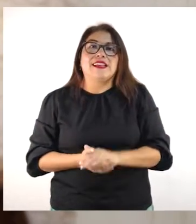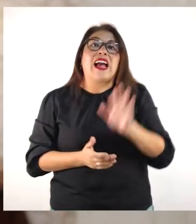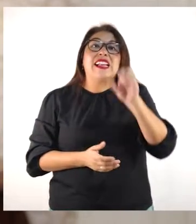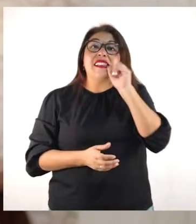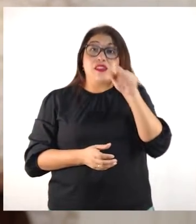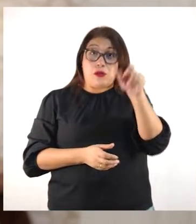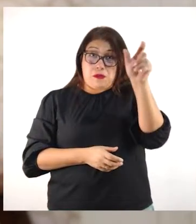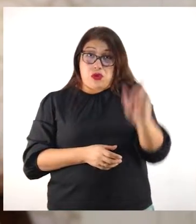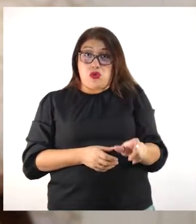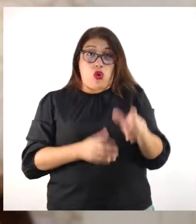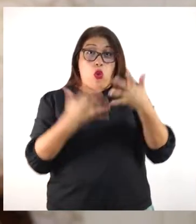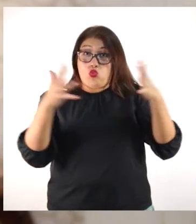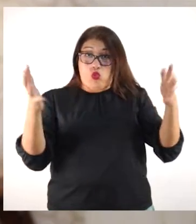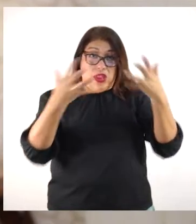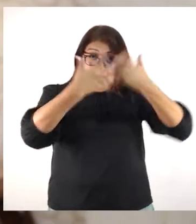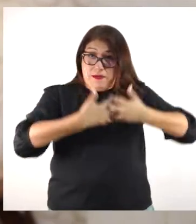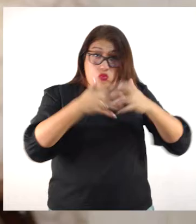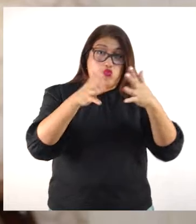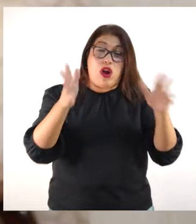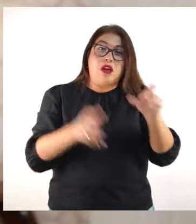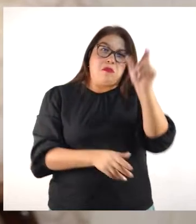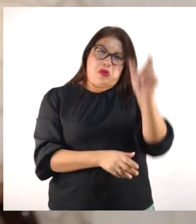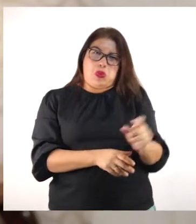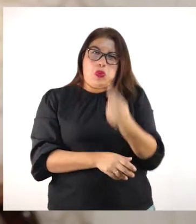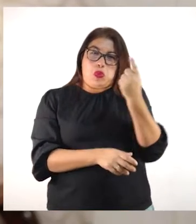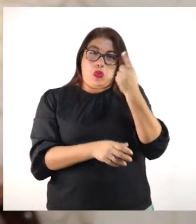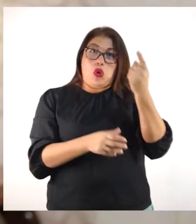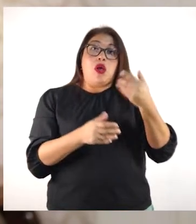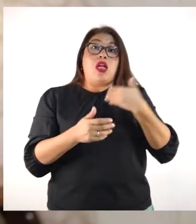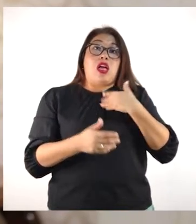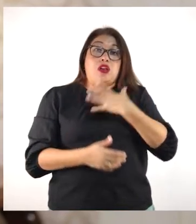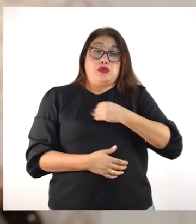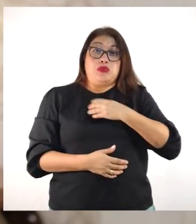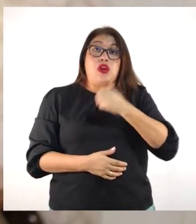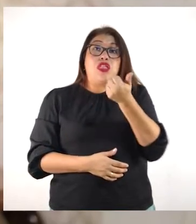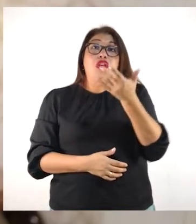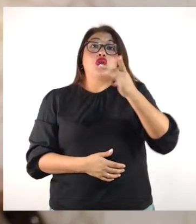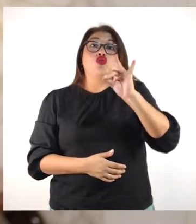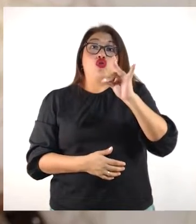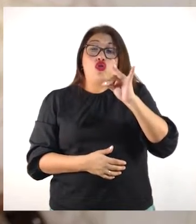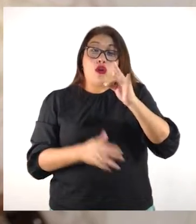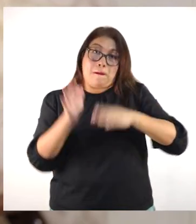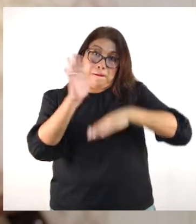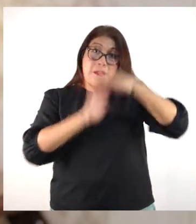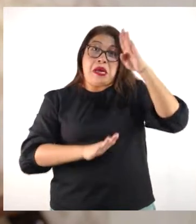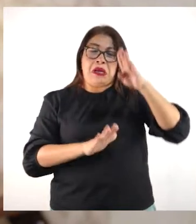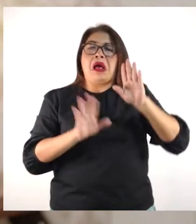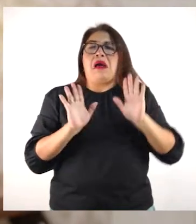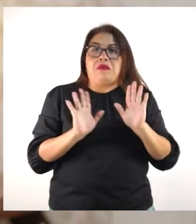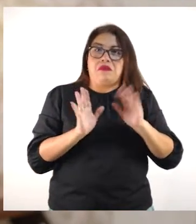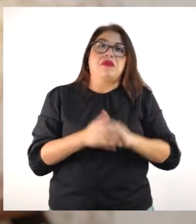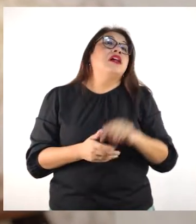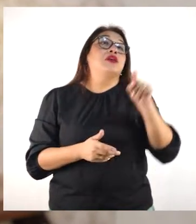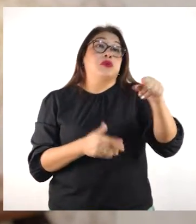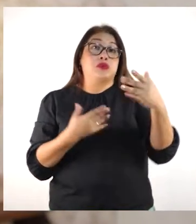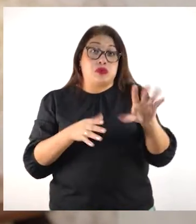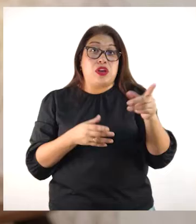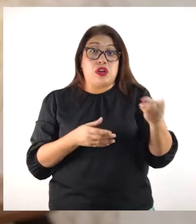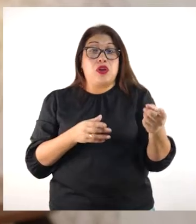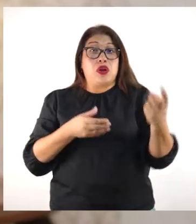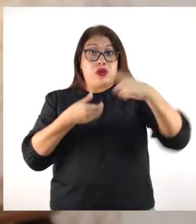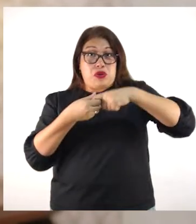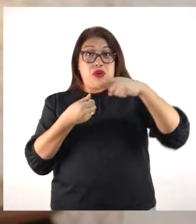personas naturales, ¿no? Es mayor de 18 años, de 18 años a más, ¿no? Están